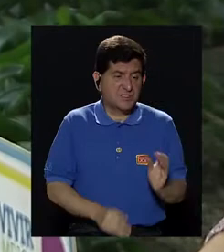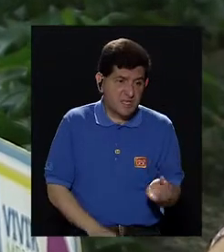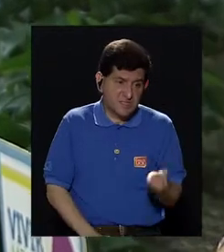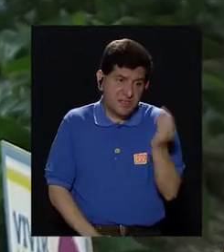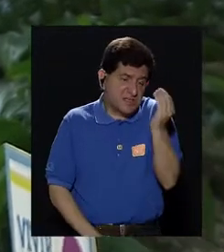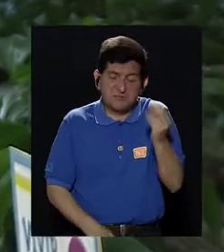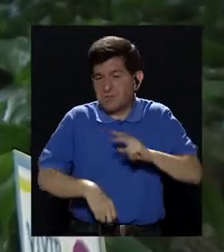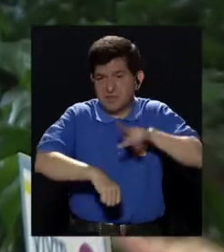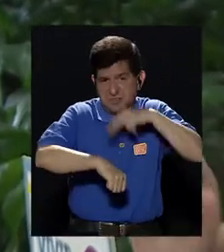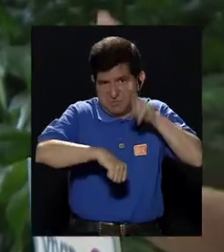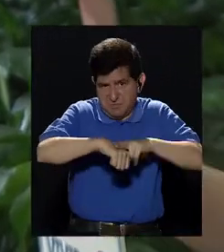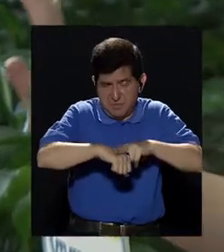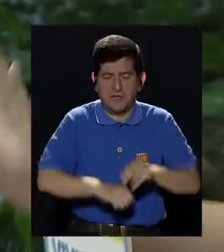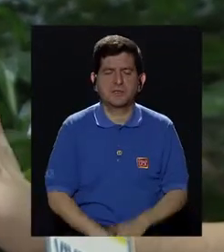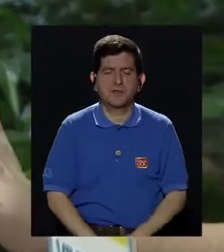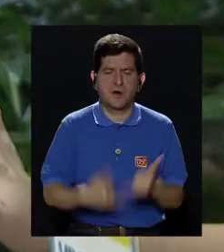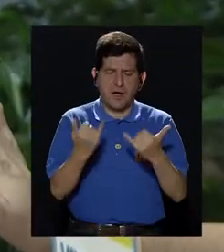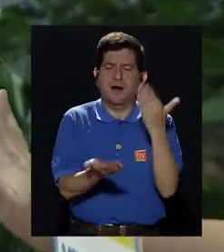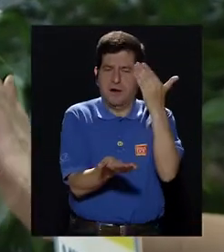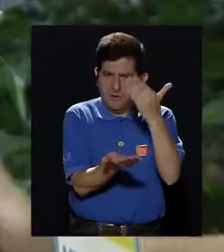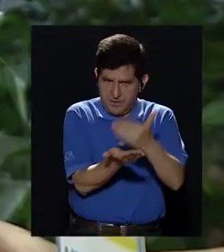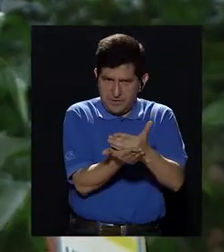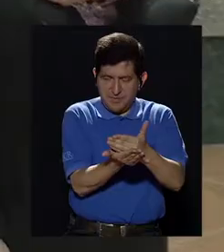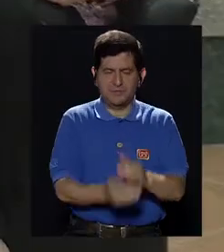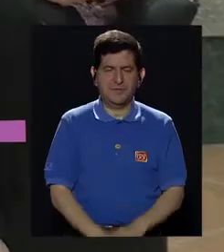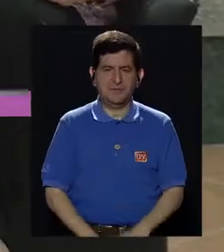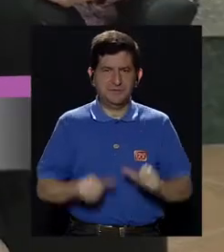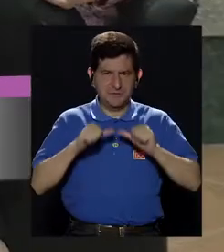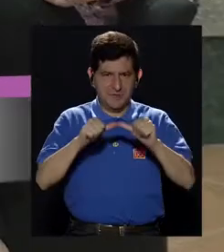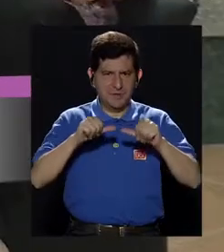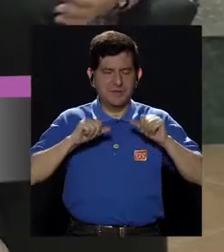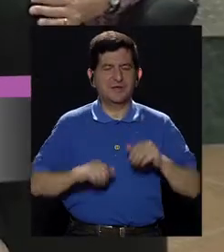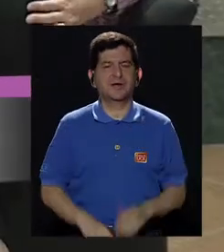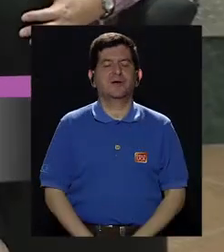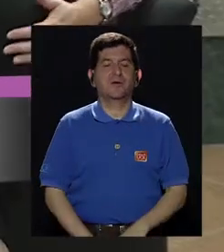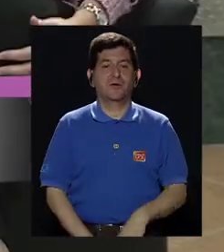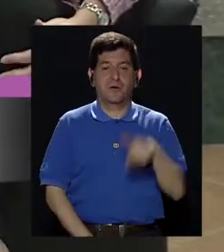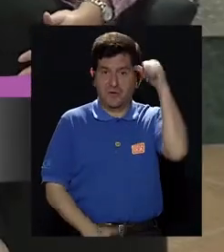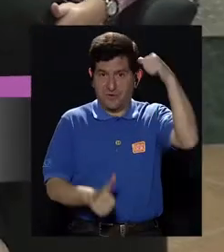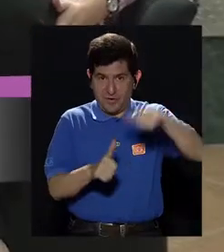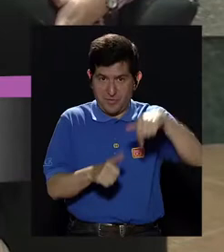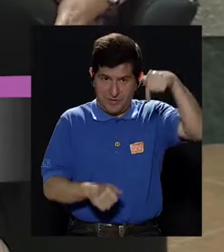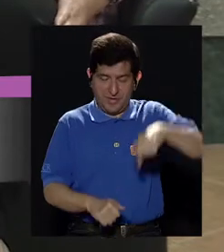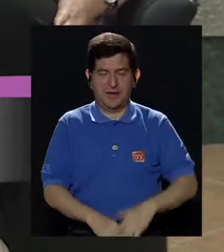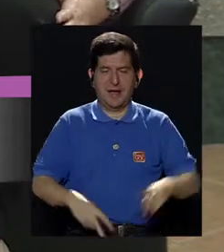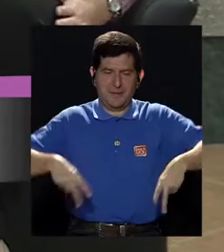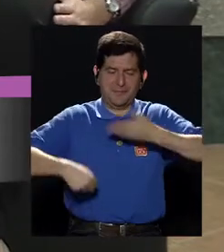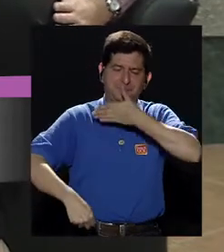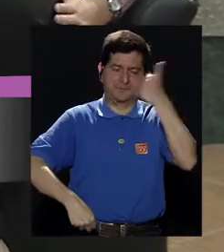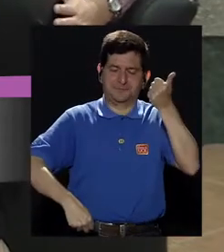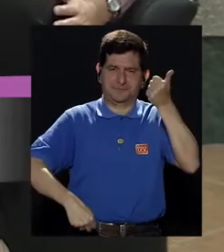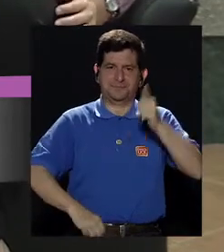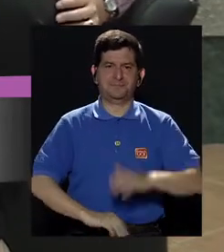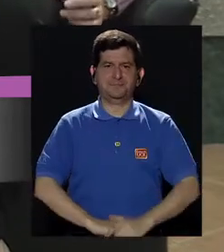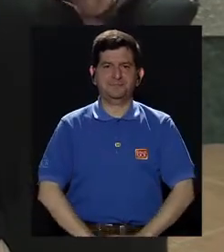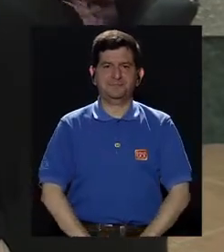el crecimiento benigno. Claro, vamos a hacer una pausa en esta conversación, don Gonzalo, para luego regresar con más. Recuerde que somos Vivirme.